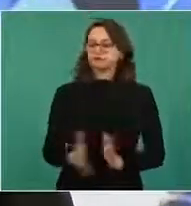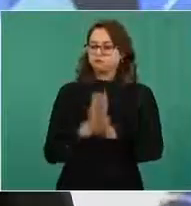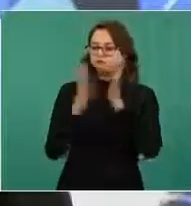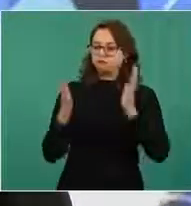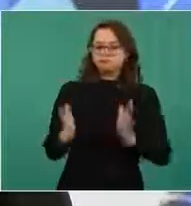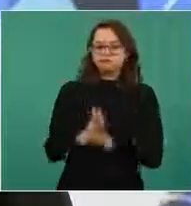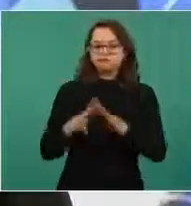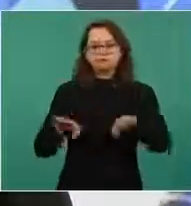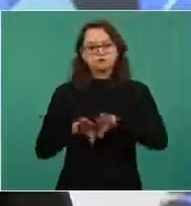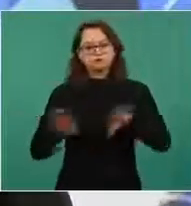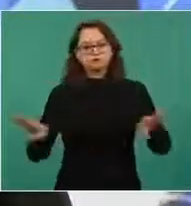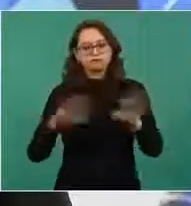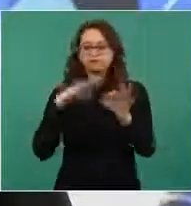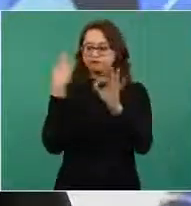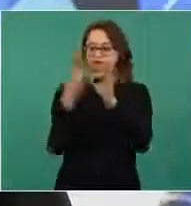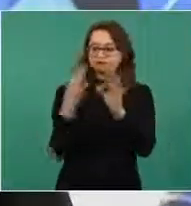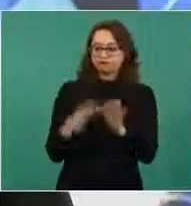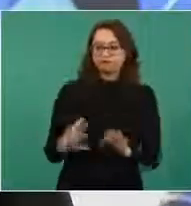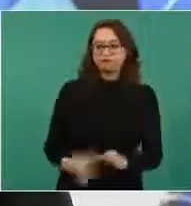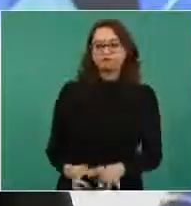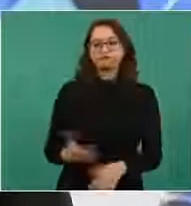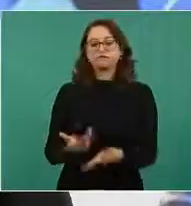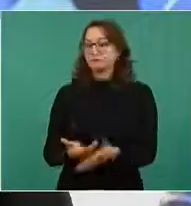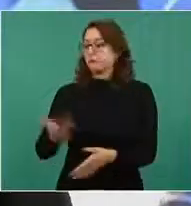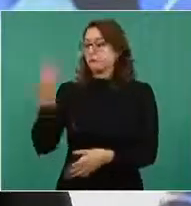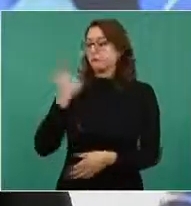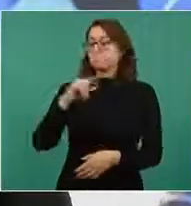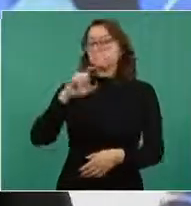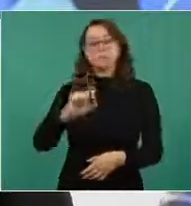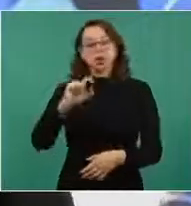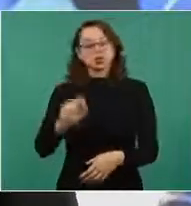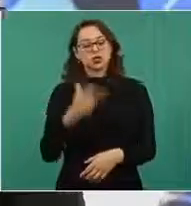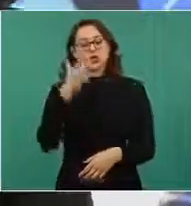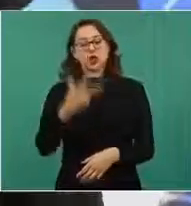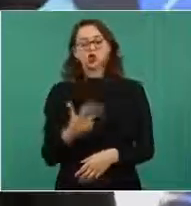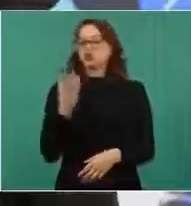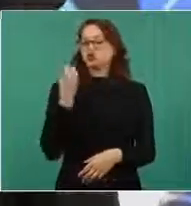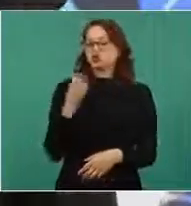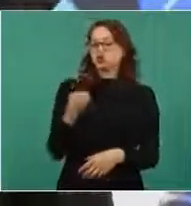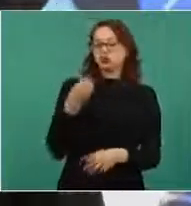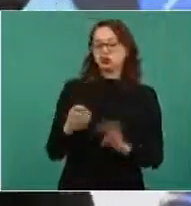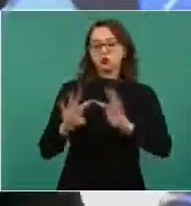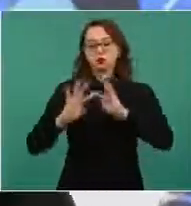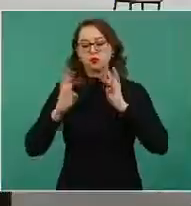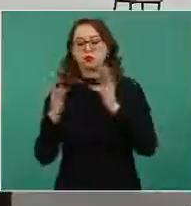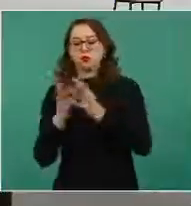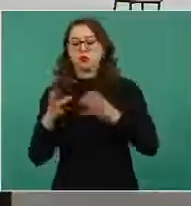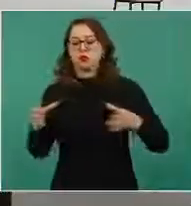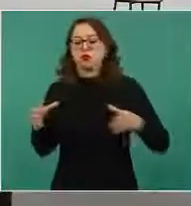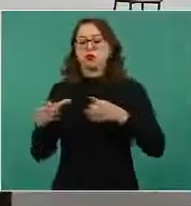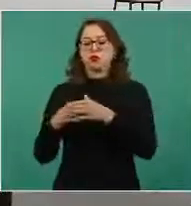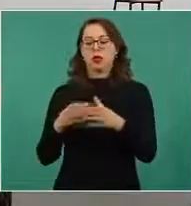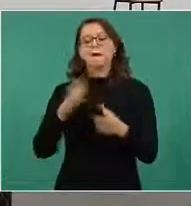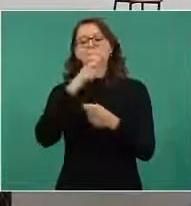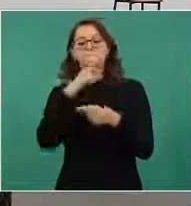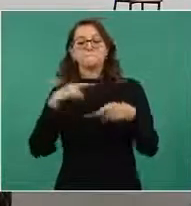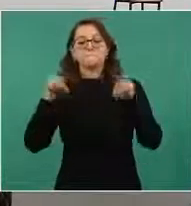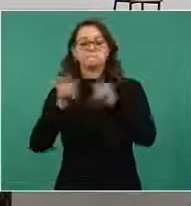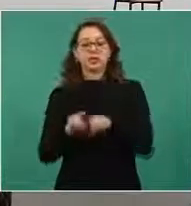28 de octubre, el comité ejecutivo y los diferentes representantes de las secciones